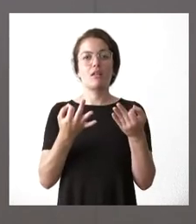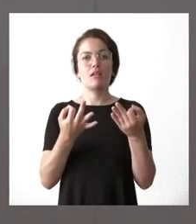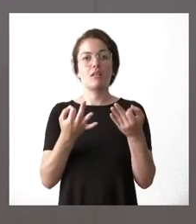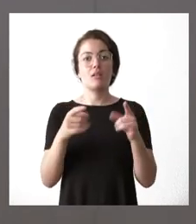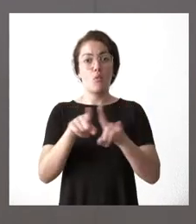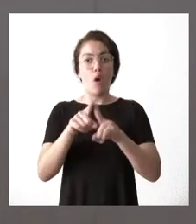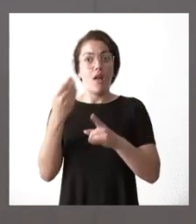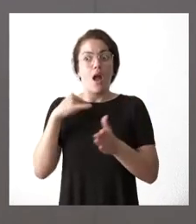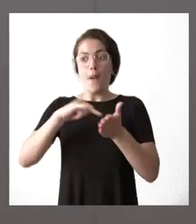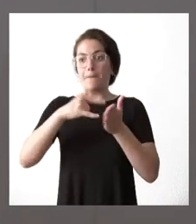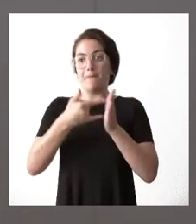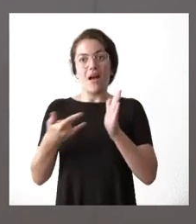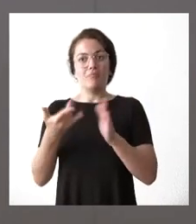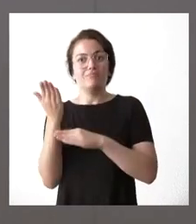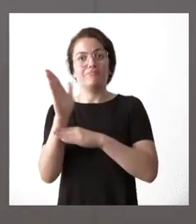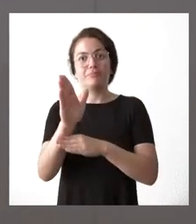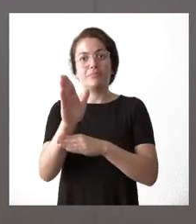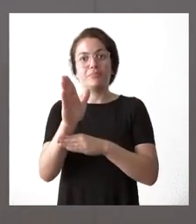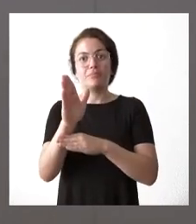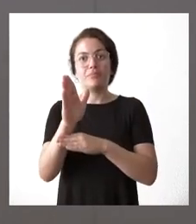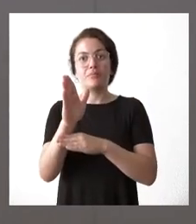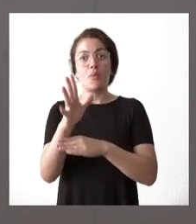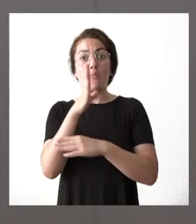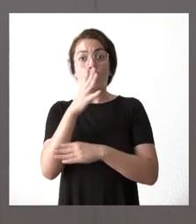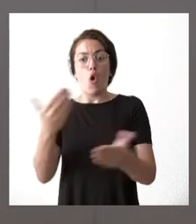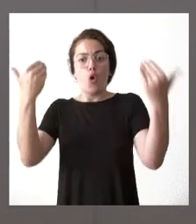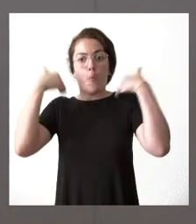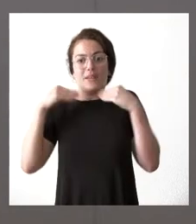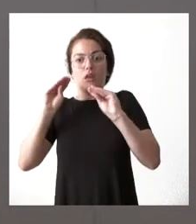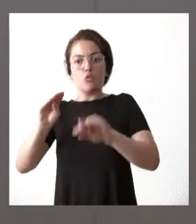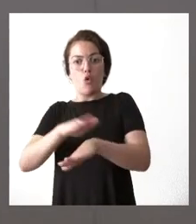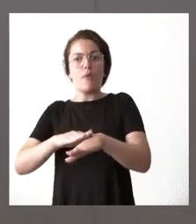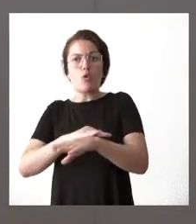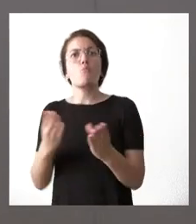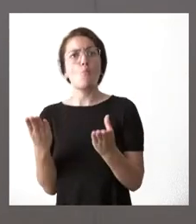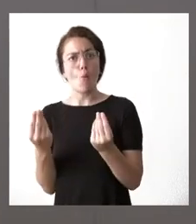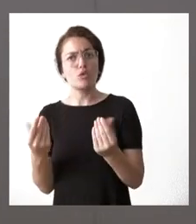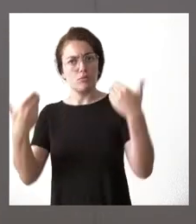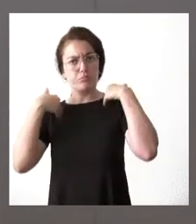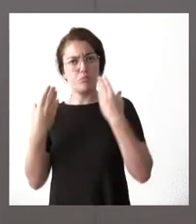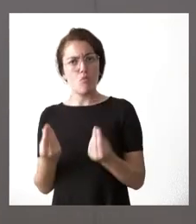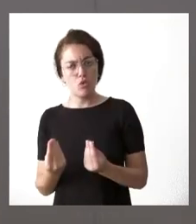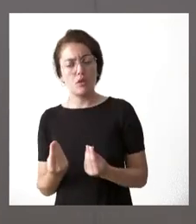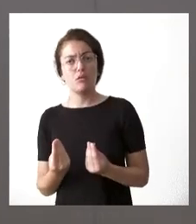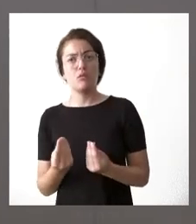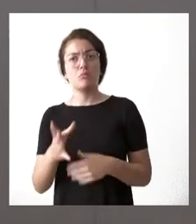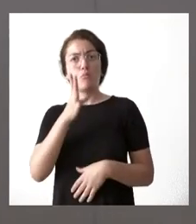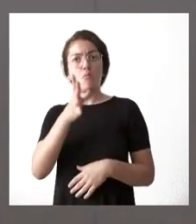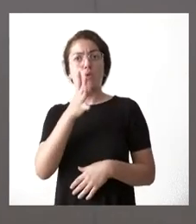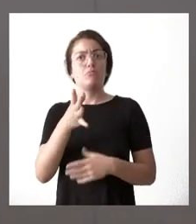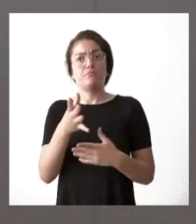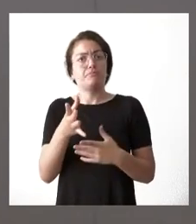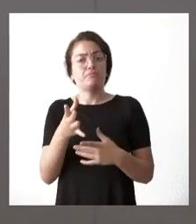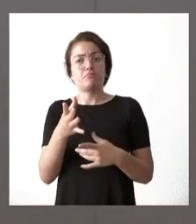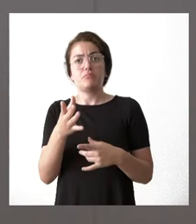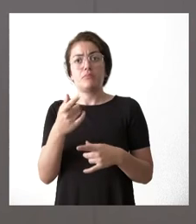su plan en relación con las competencias que tiene el gobierno que son muchas en el ámbito de su actividad y especialmente